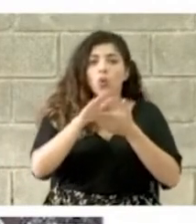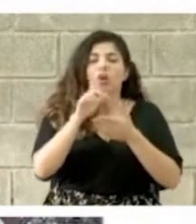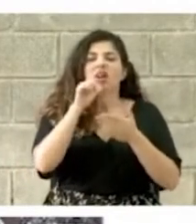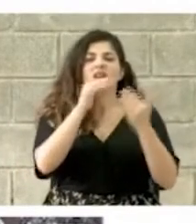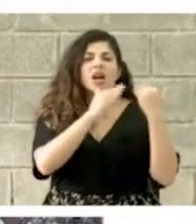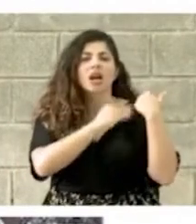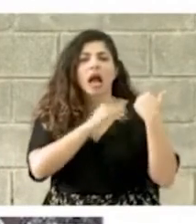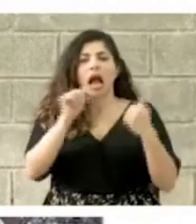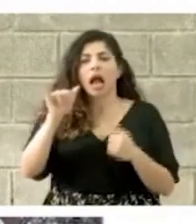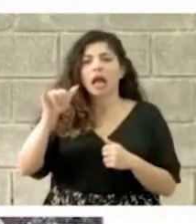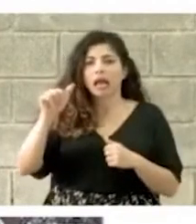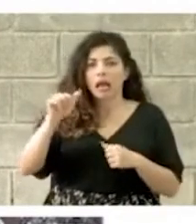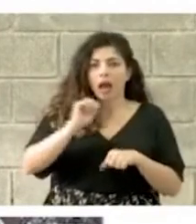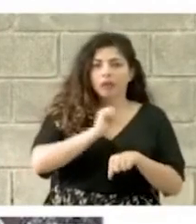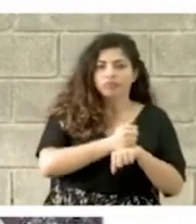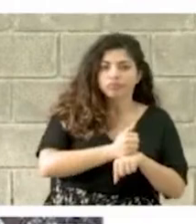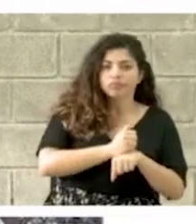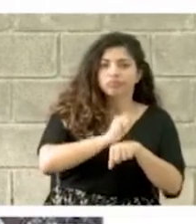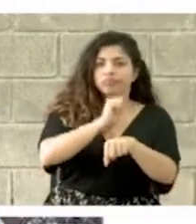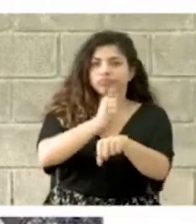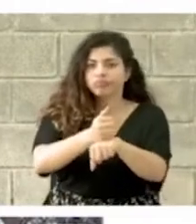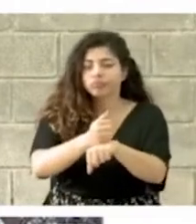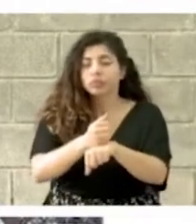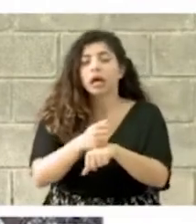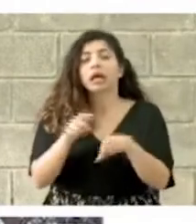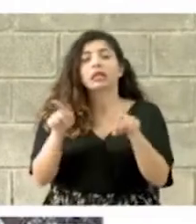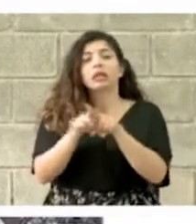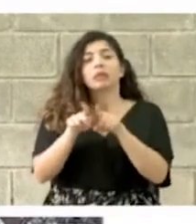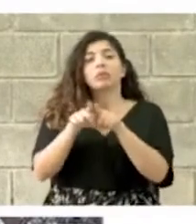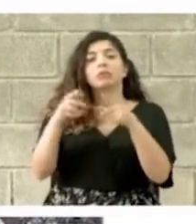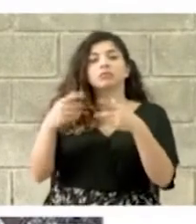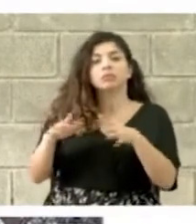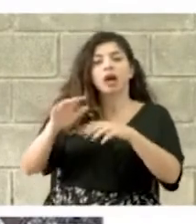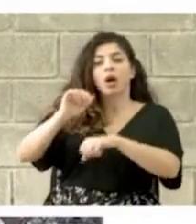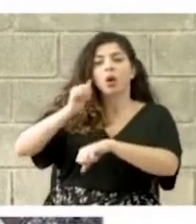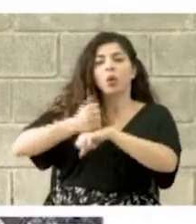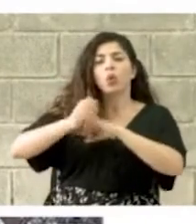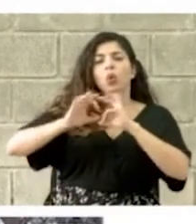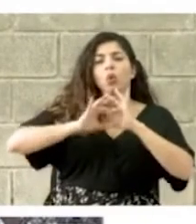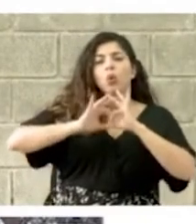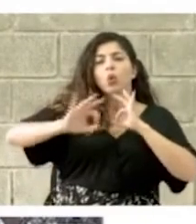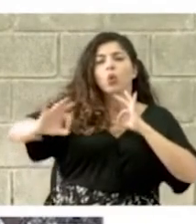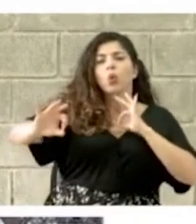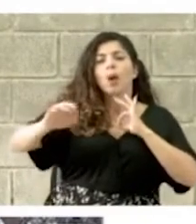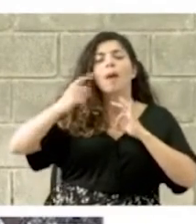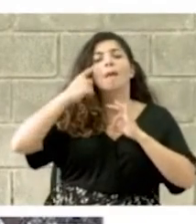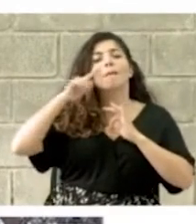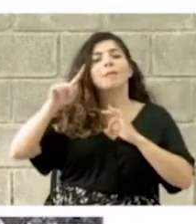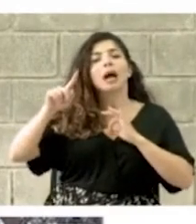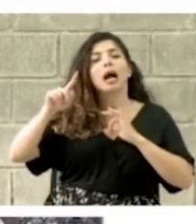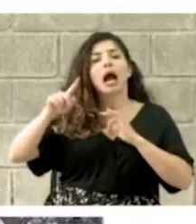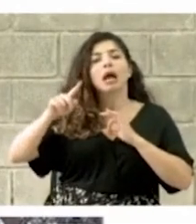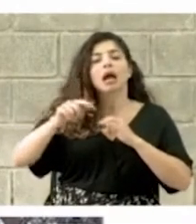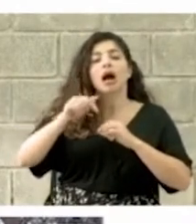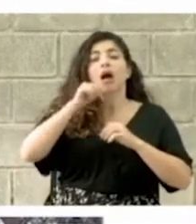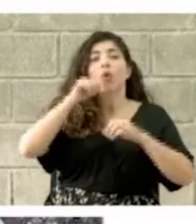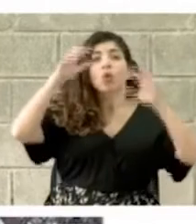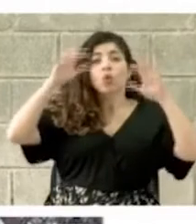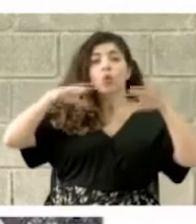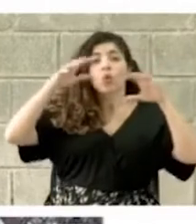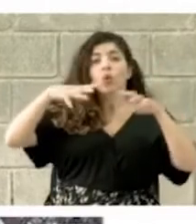parte de la IA. Y se ha colocado tubería para la evacuación pluvial.